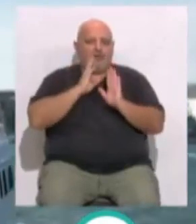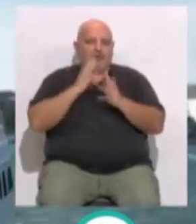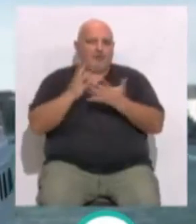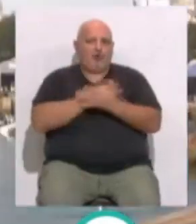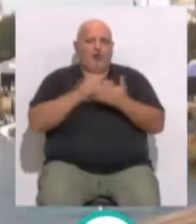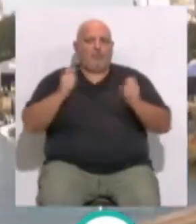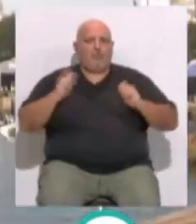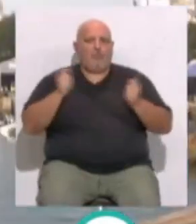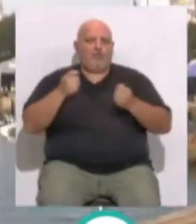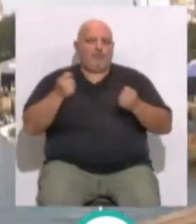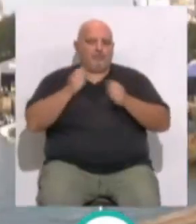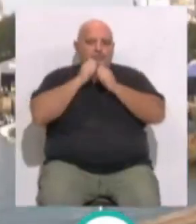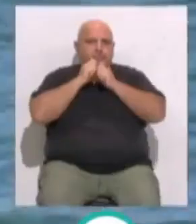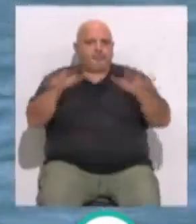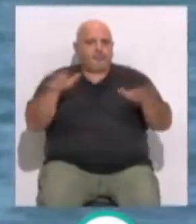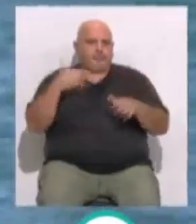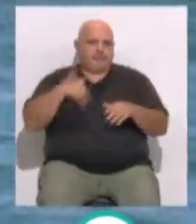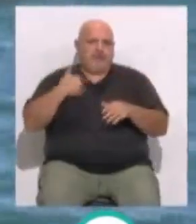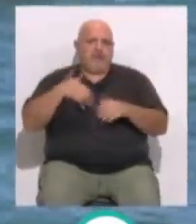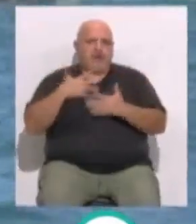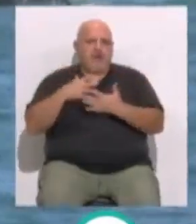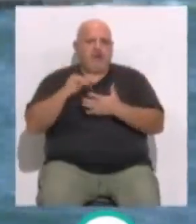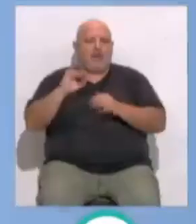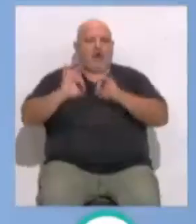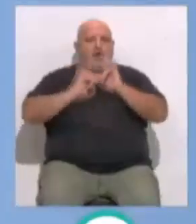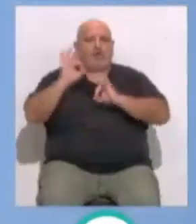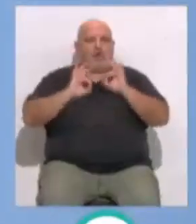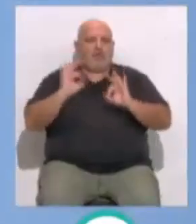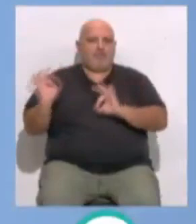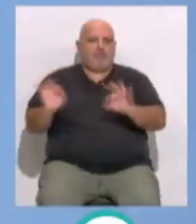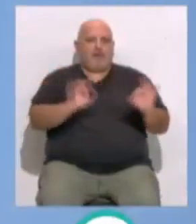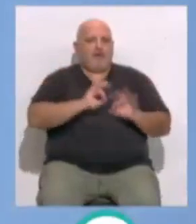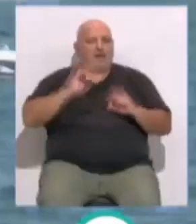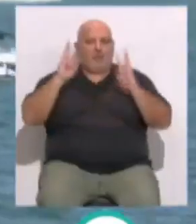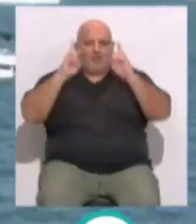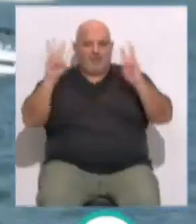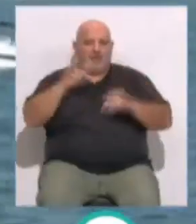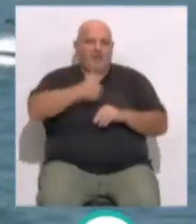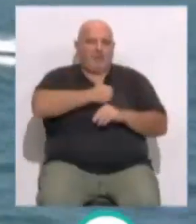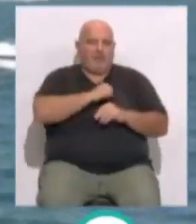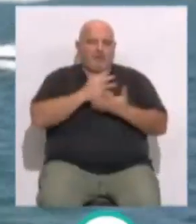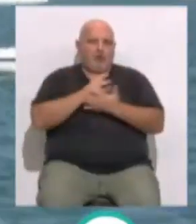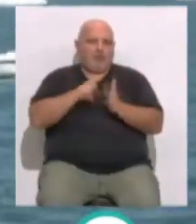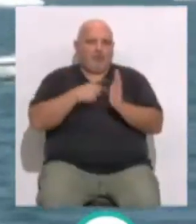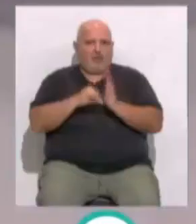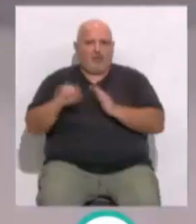será toda la publicidad y de todos modos estará la propia organización... ...así como la Guardia Civil velando por el cumplimiento.